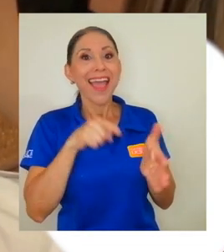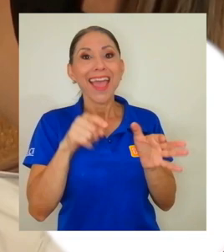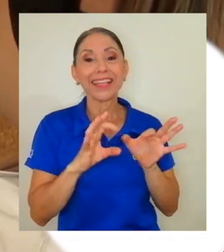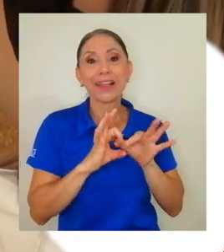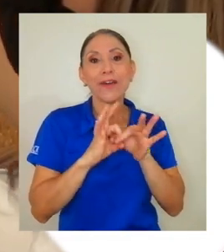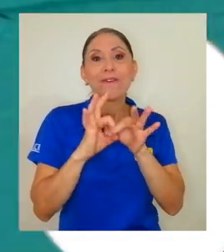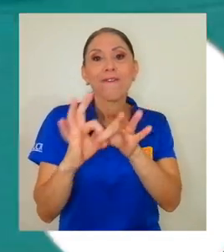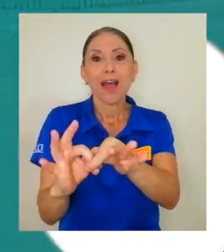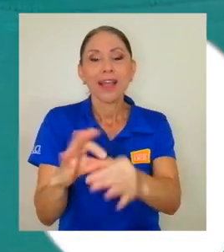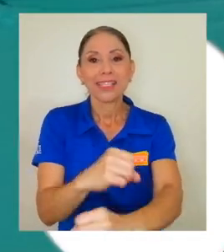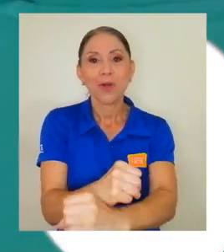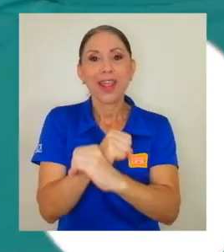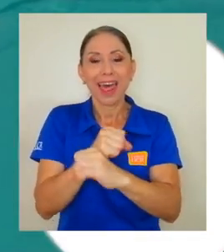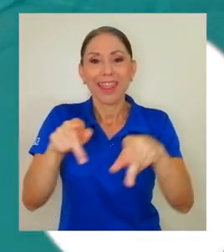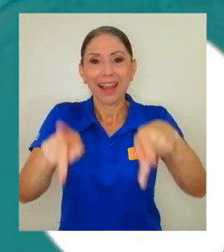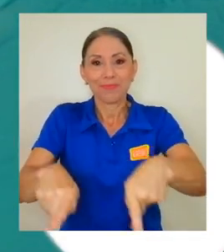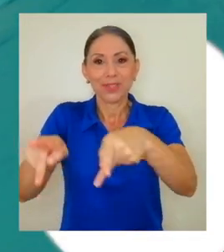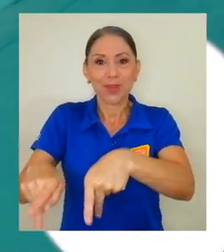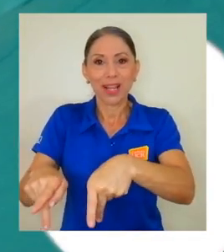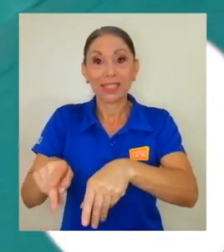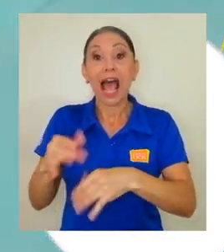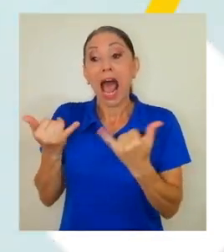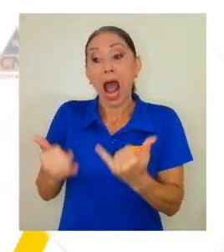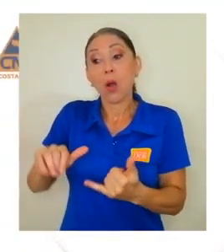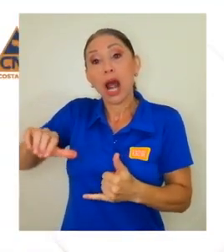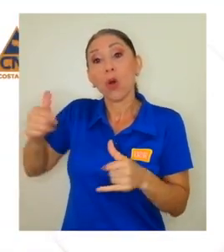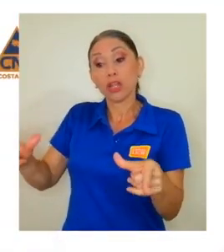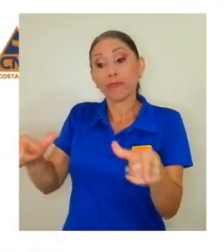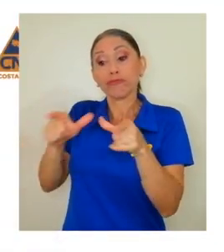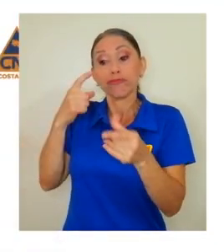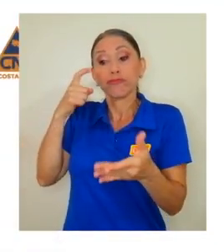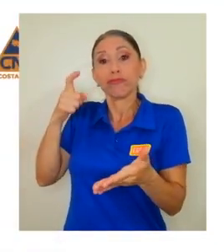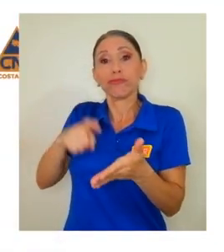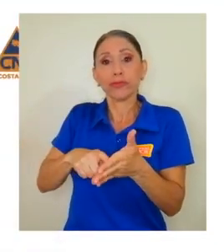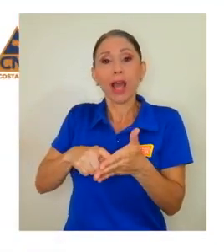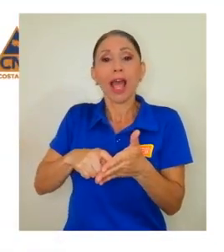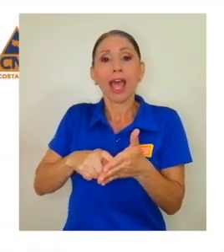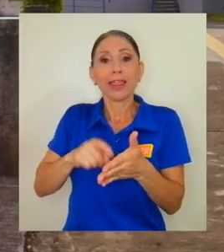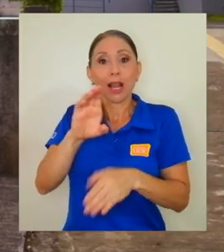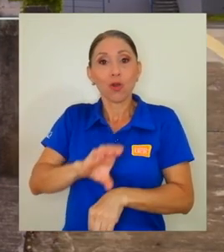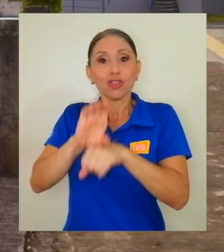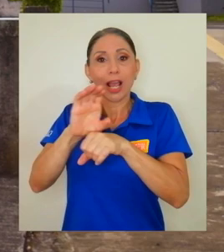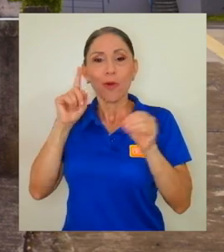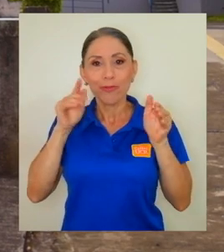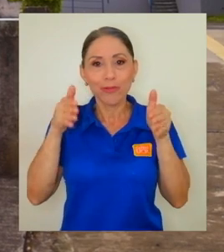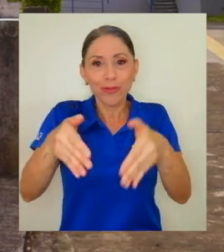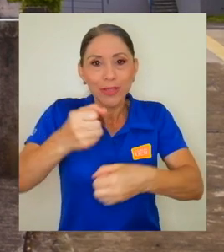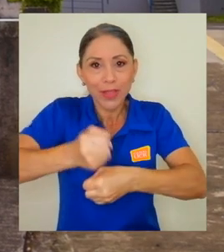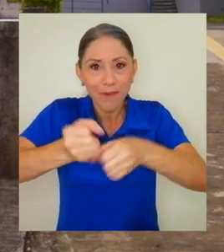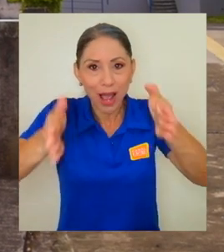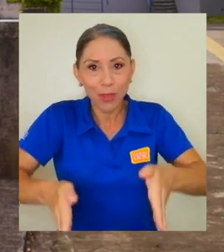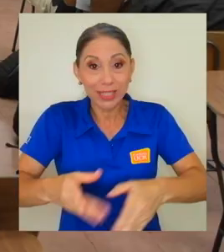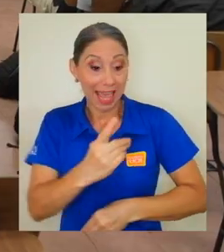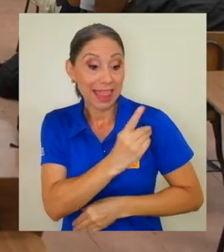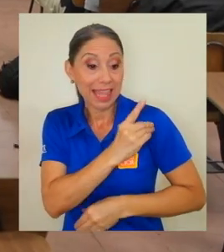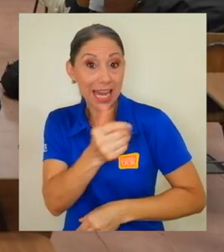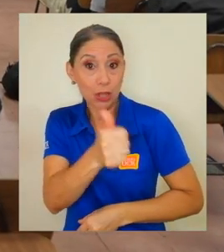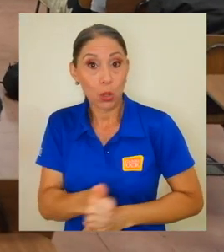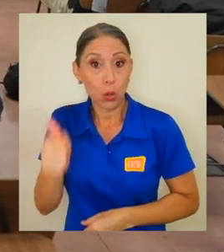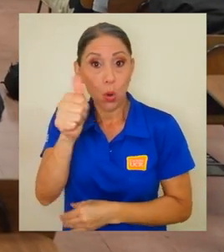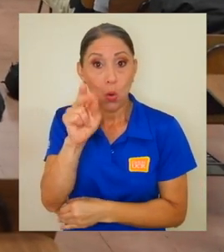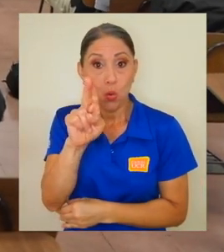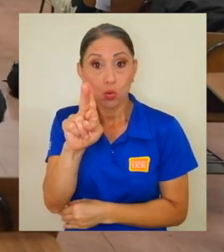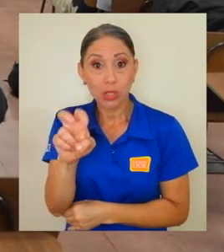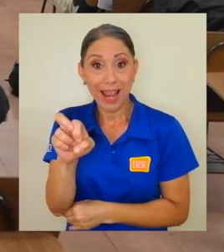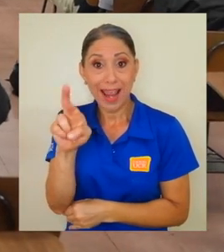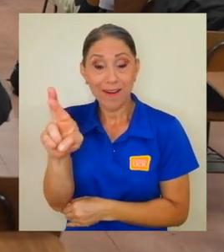de seguridad hacia los usuarios y la del consejo se enfoca más en los trabajadores del lugar. El director de la sede de Occidente mencionó